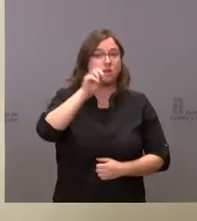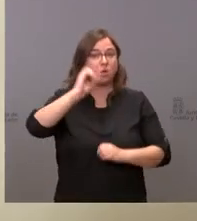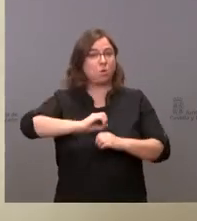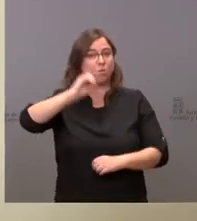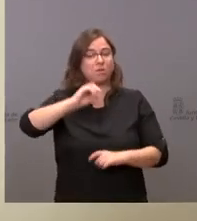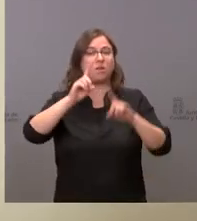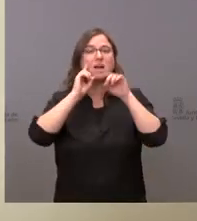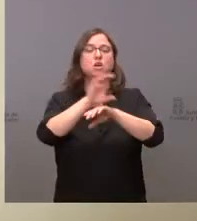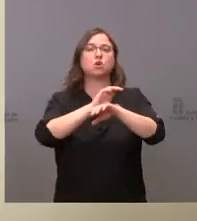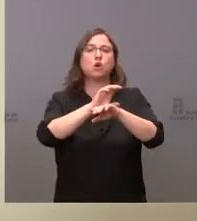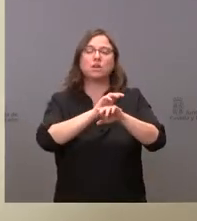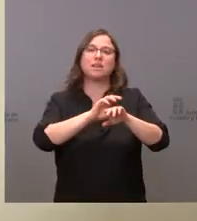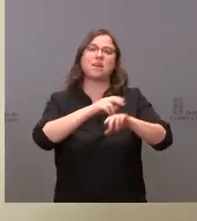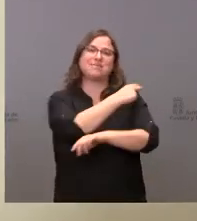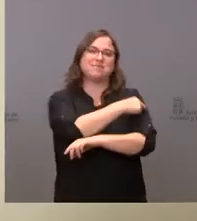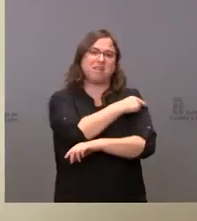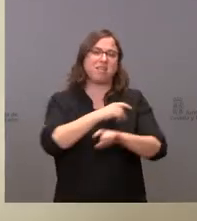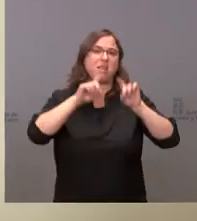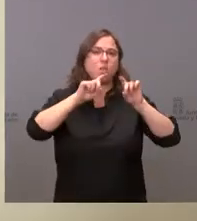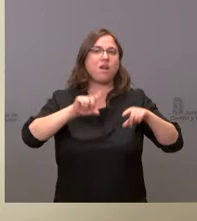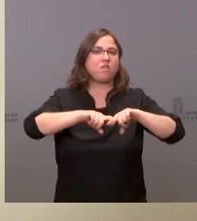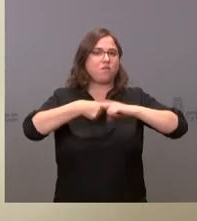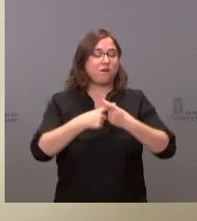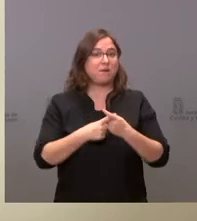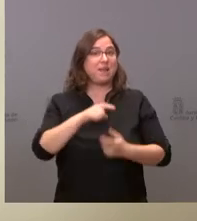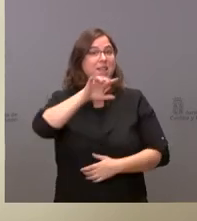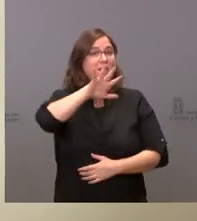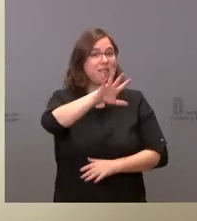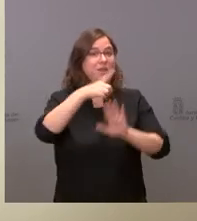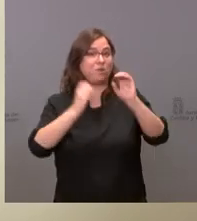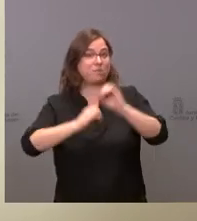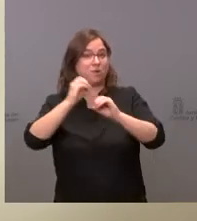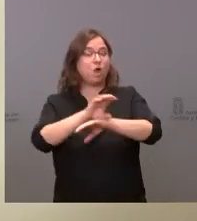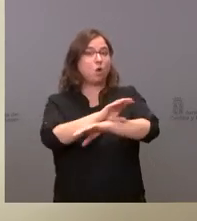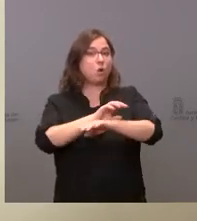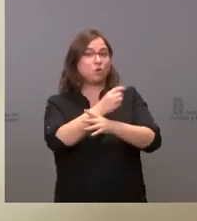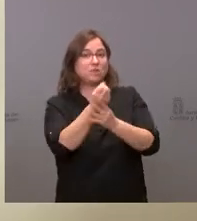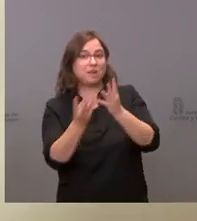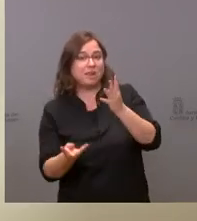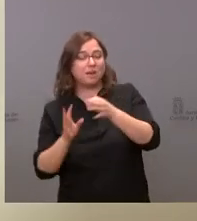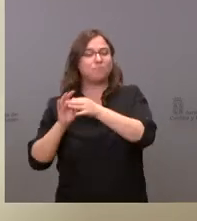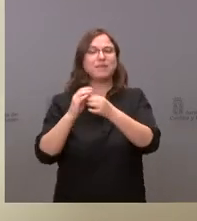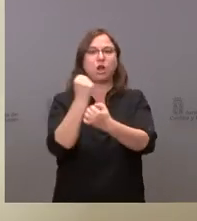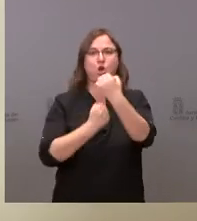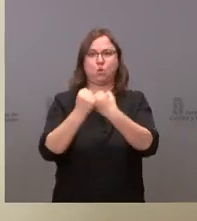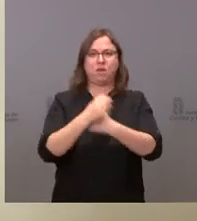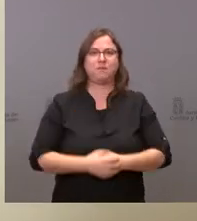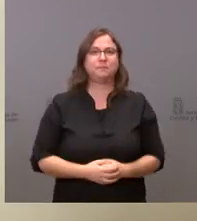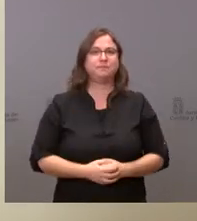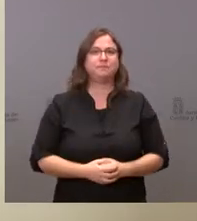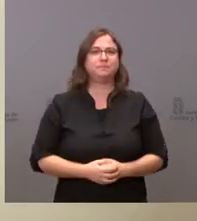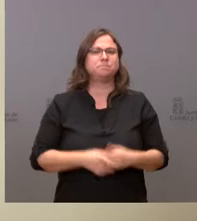consejerías de Sanidad, Educación y Familia, pero el 56% en las consejerías del área económica. Esta es